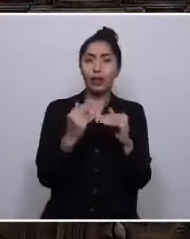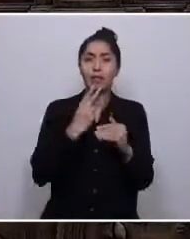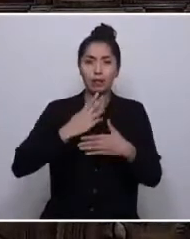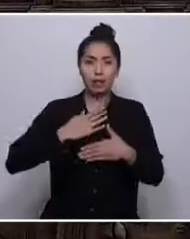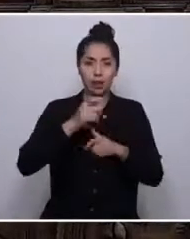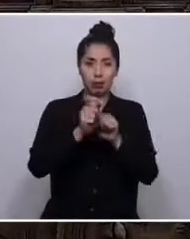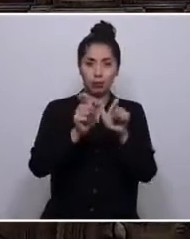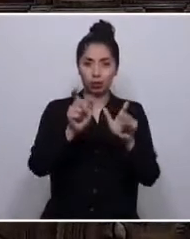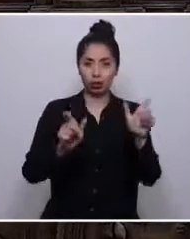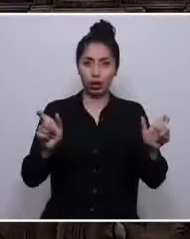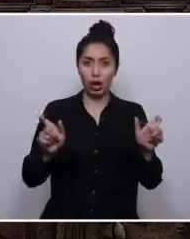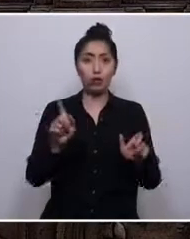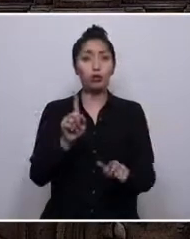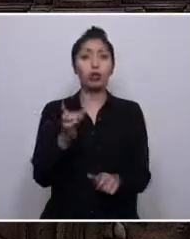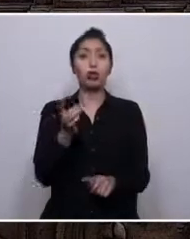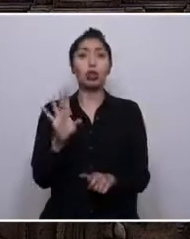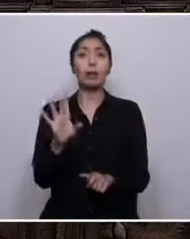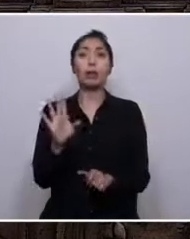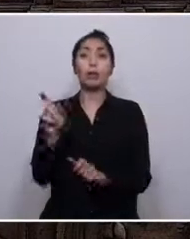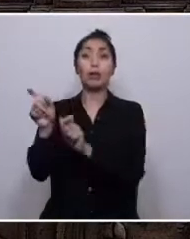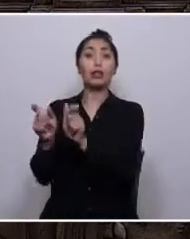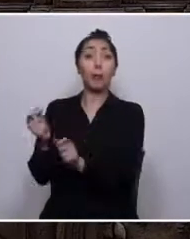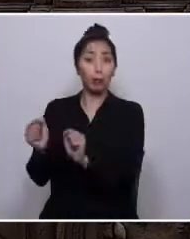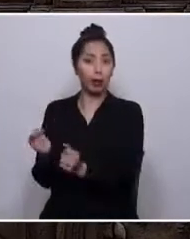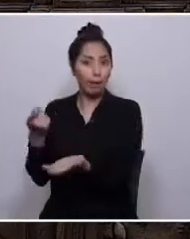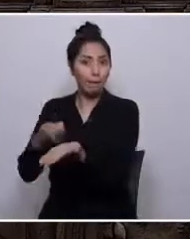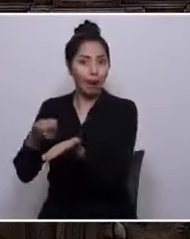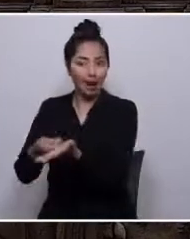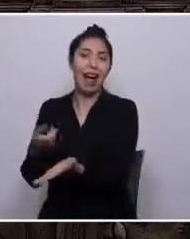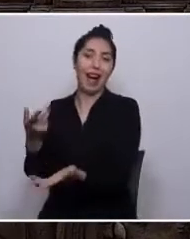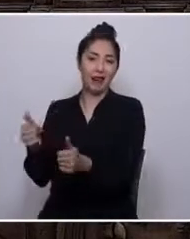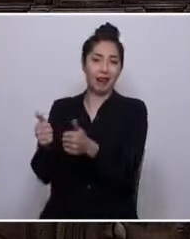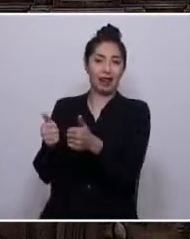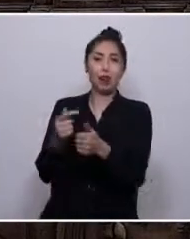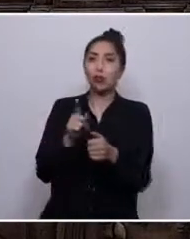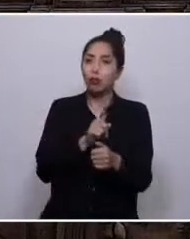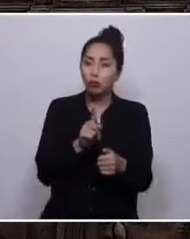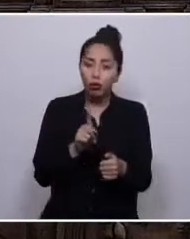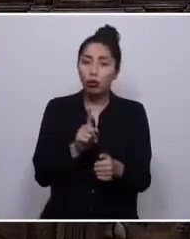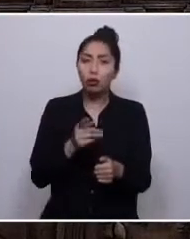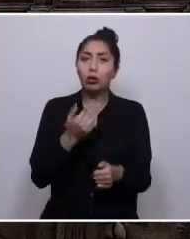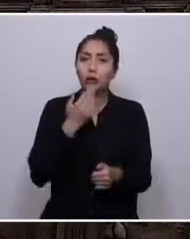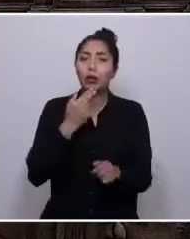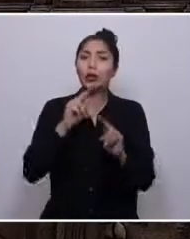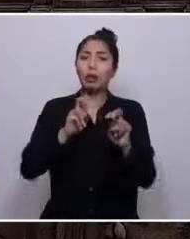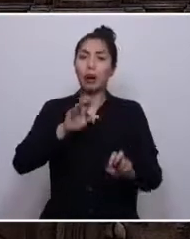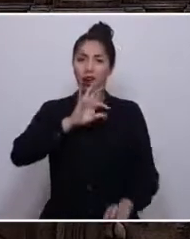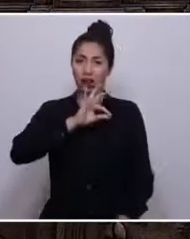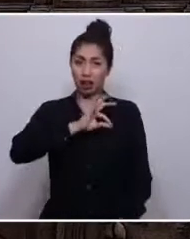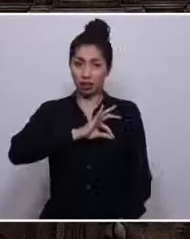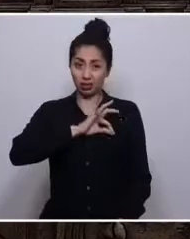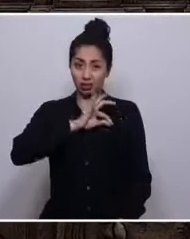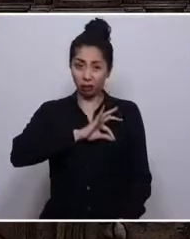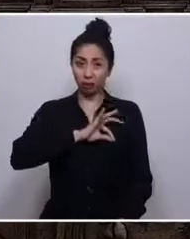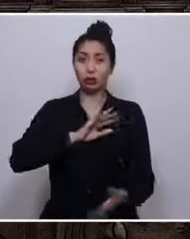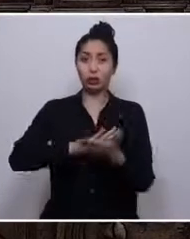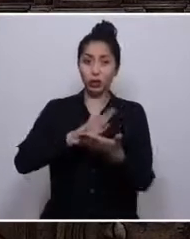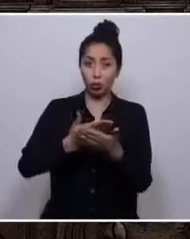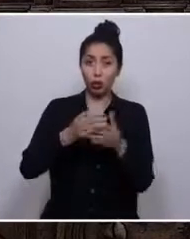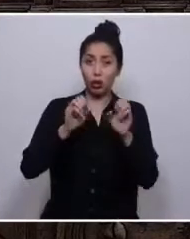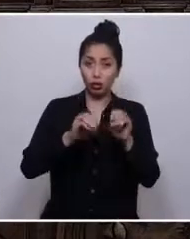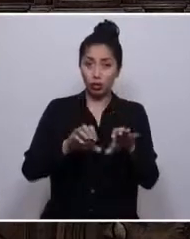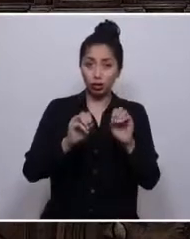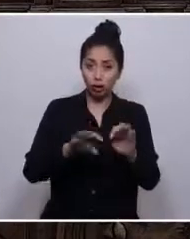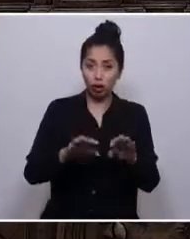sus derechos los que pueden pagar por ellos. No se puede aceptar que las pensiones, la salud y la educación sean distintas para ricos y